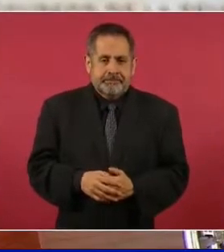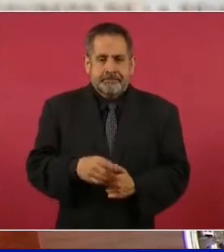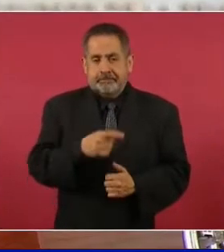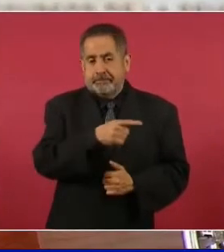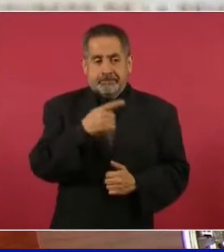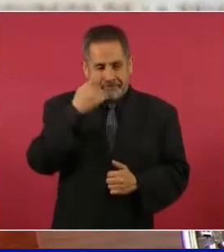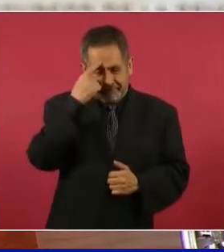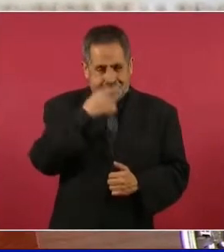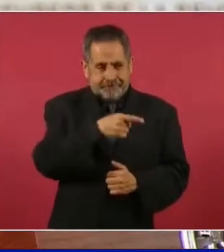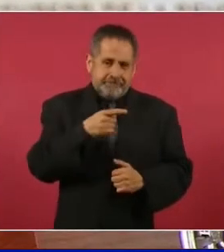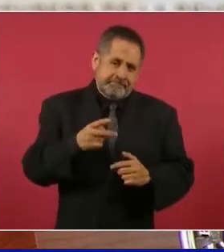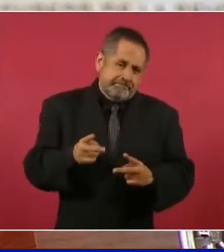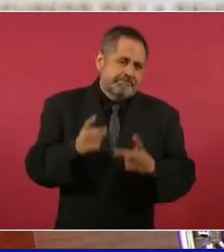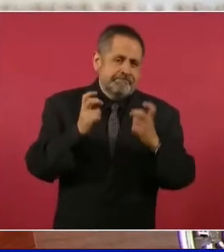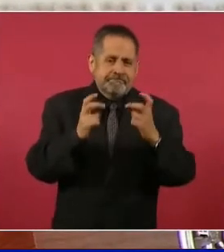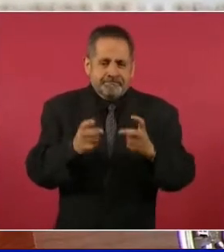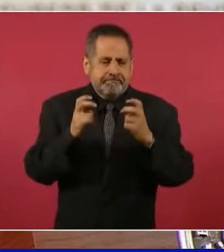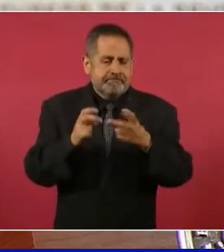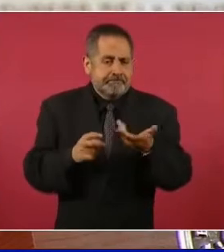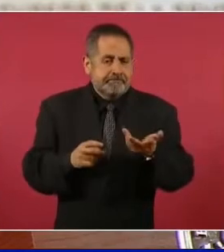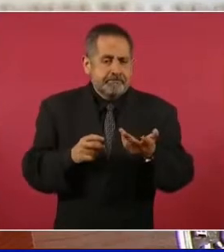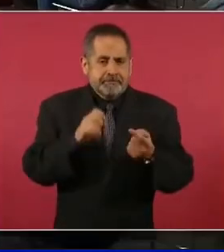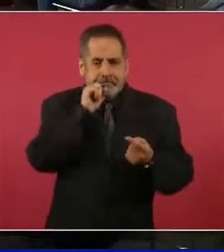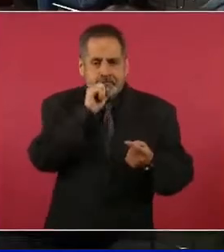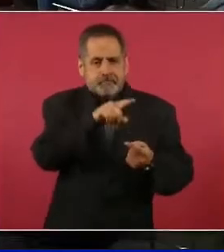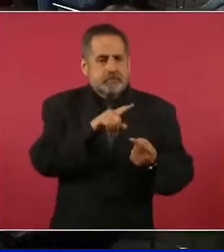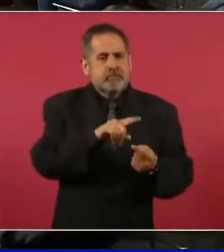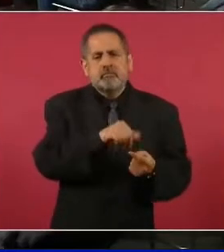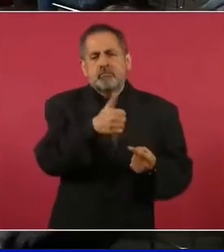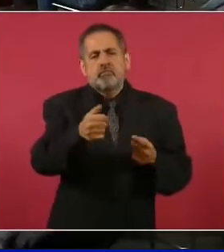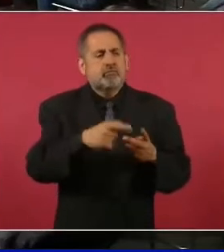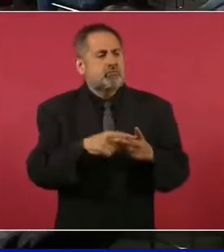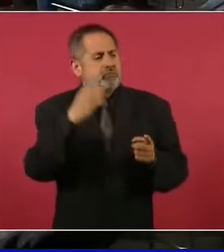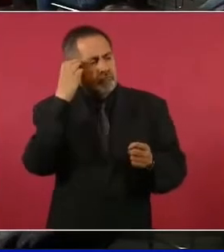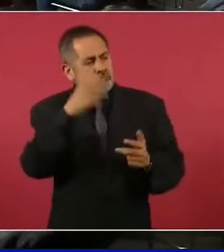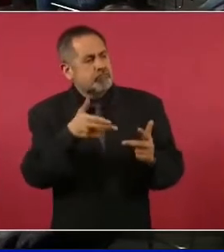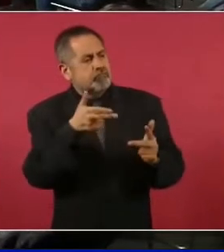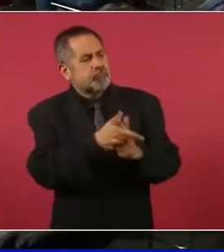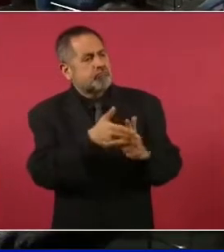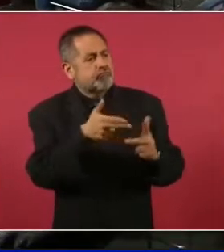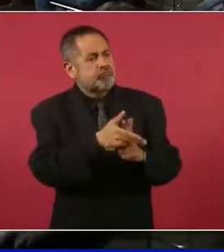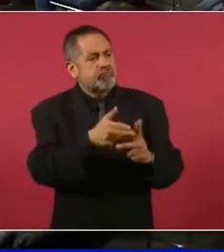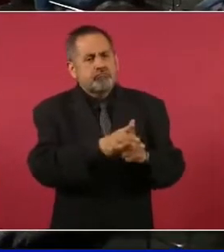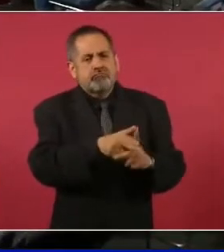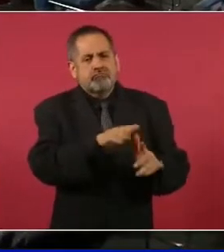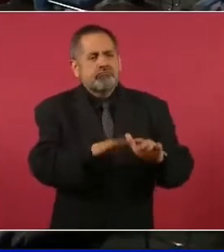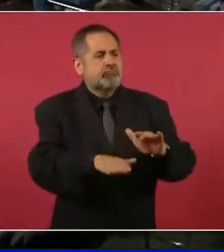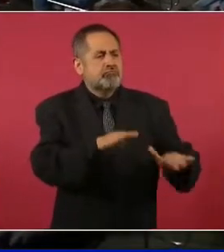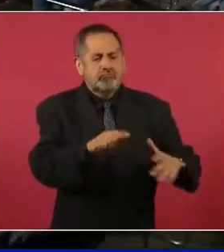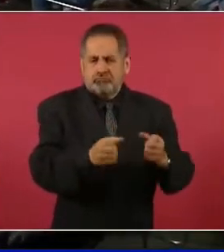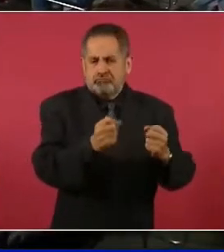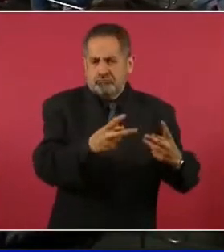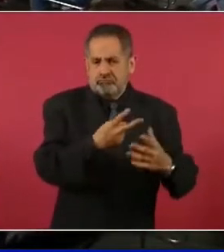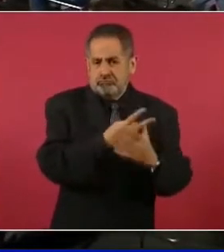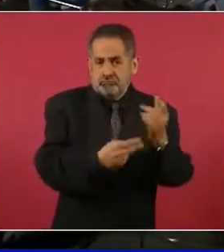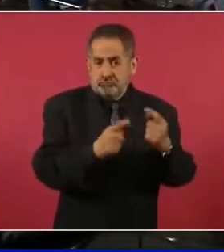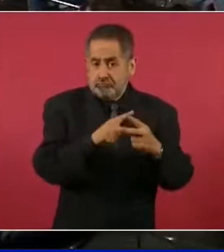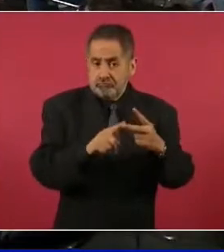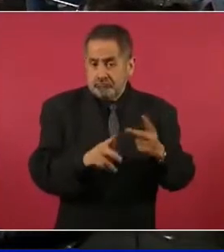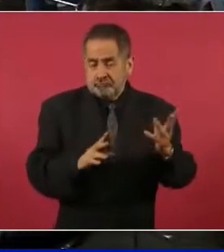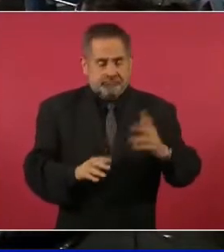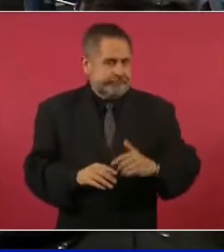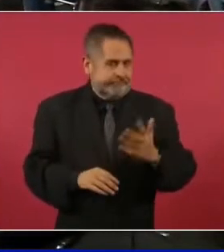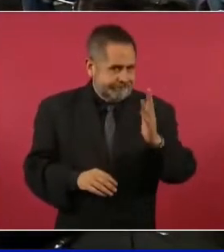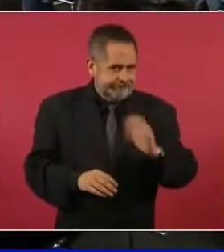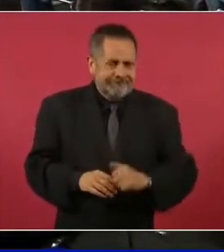robaban y los crímenes cometidos por la delincuencia organizada y lo